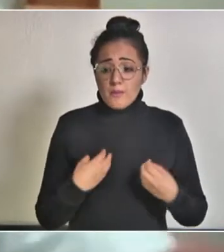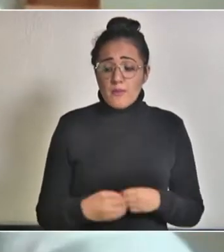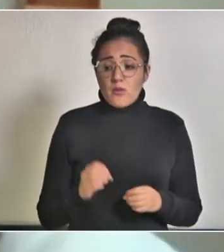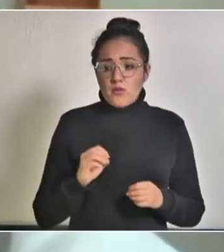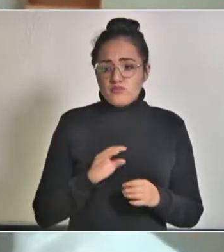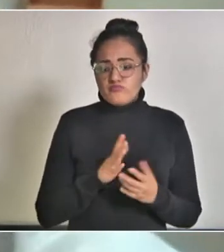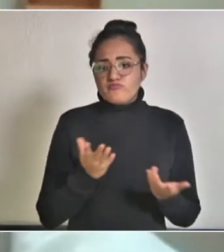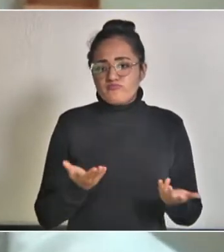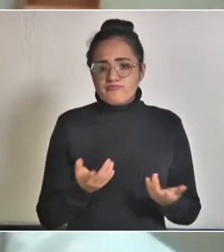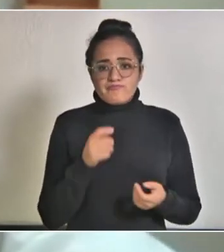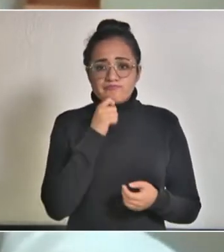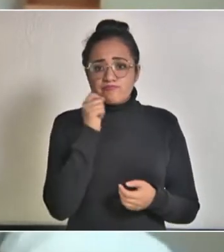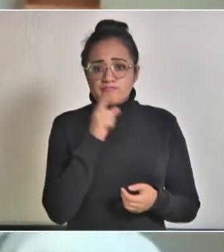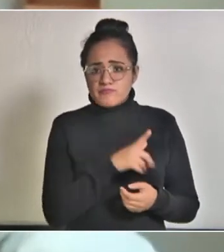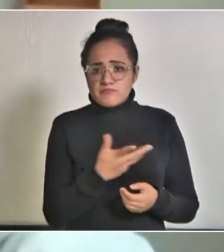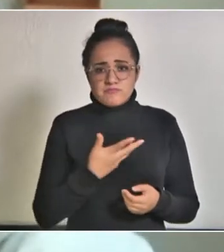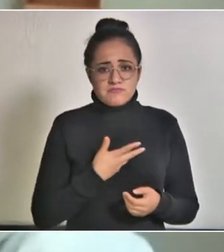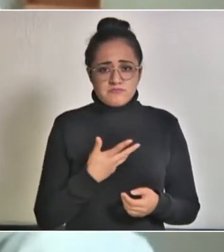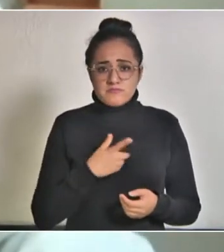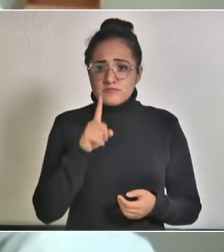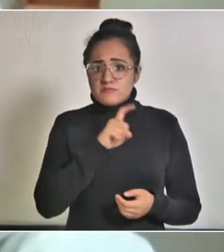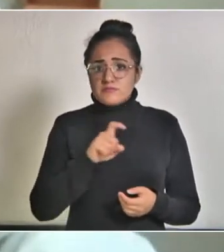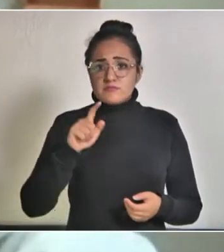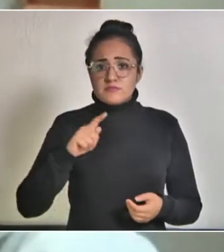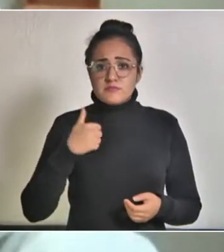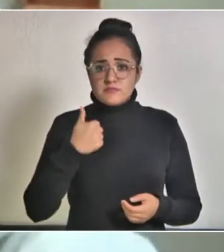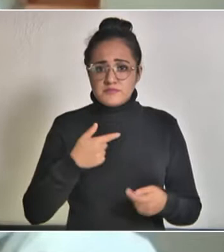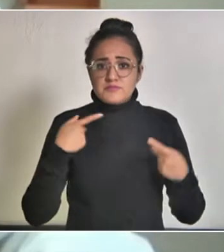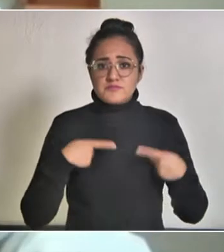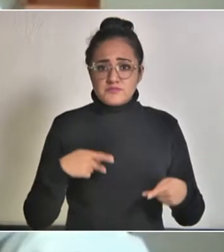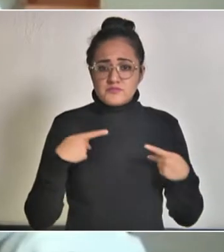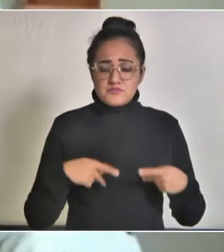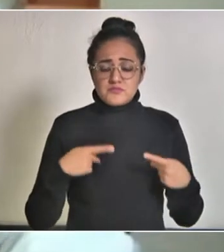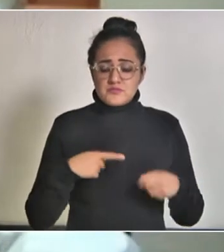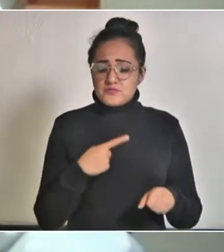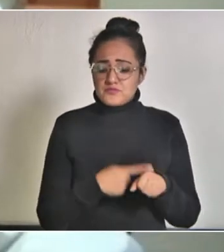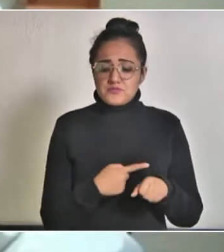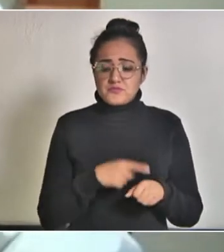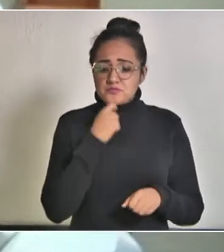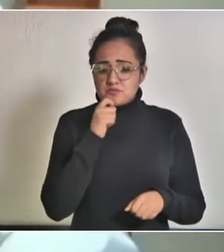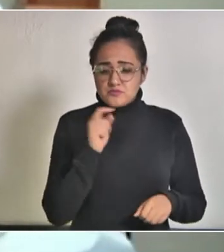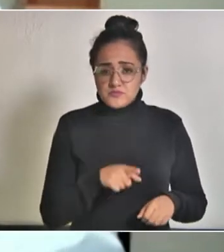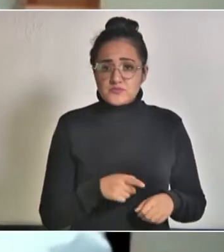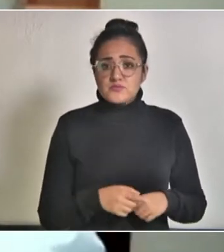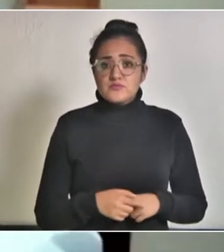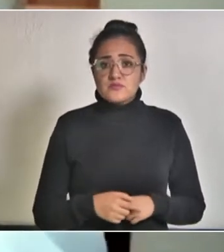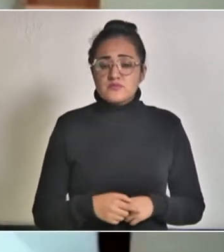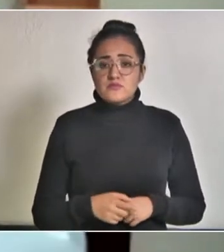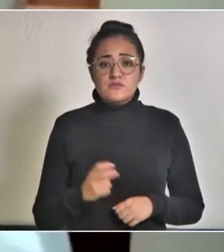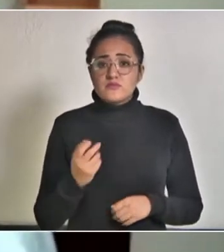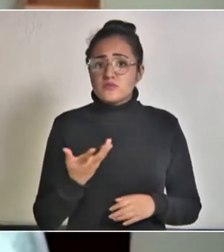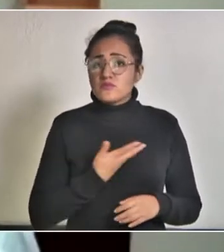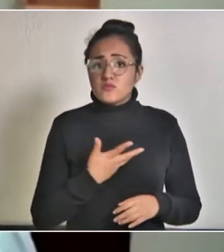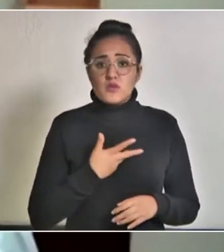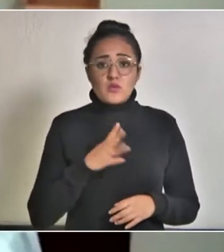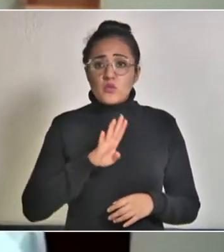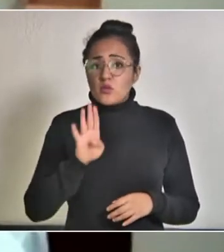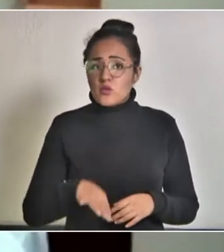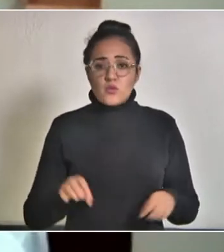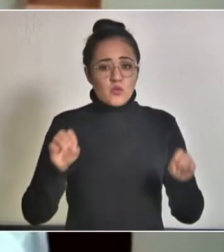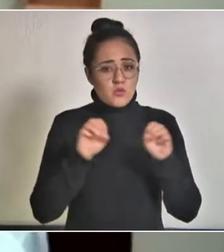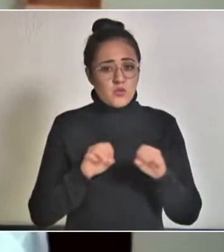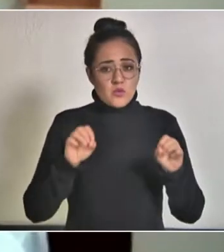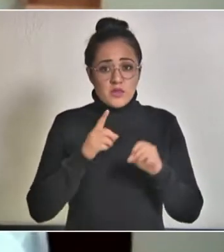seguimos con los mismos ciento setenta y seis casos reportados no tenemos fallecidos